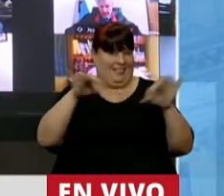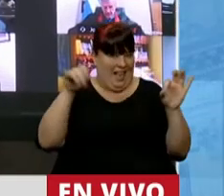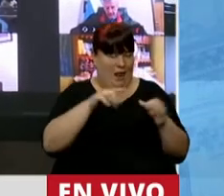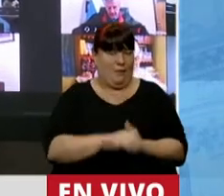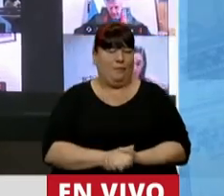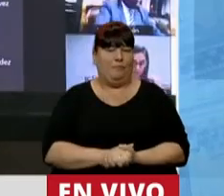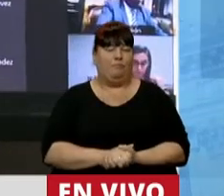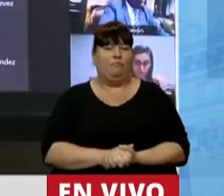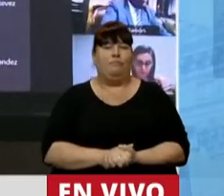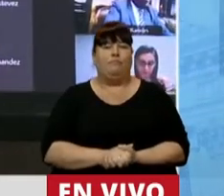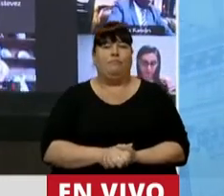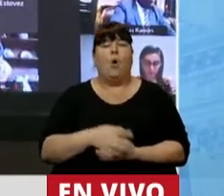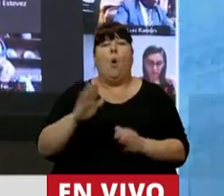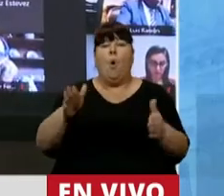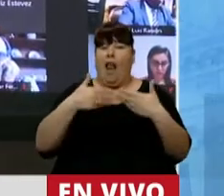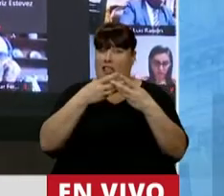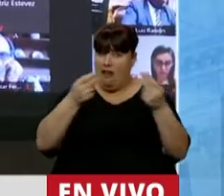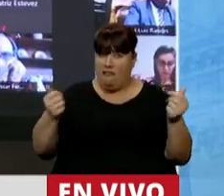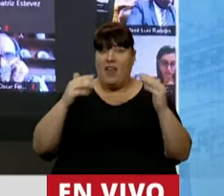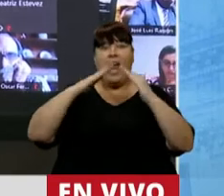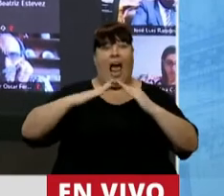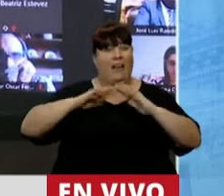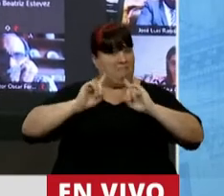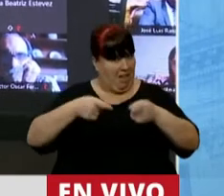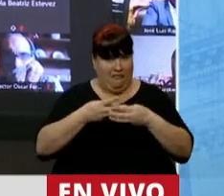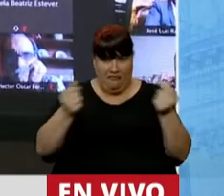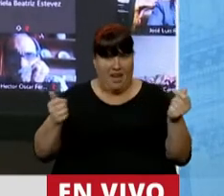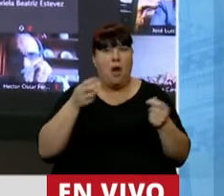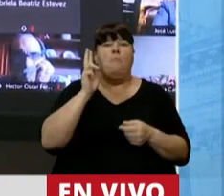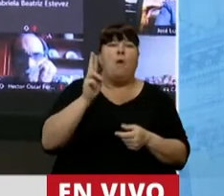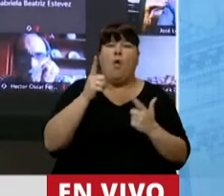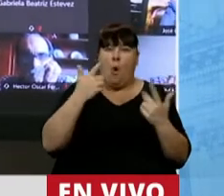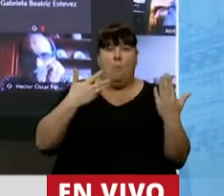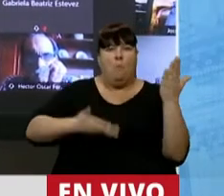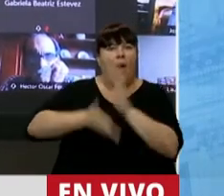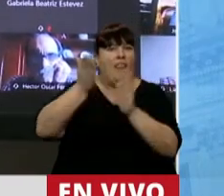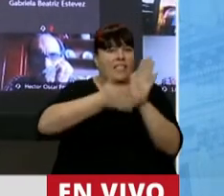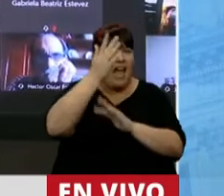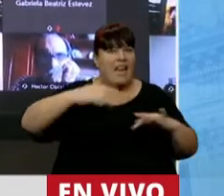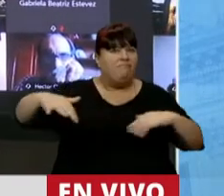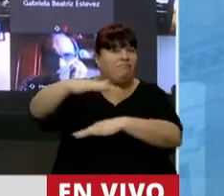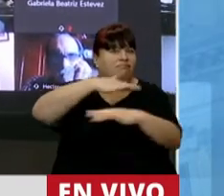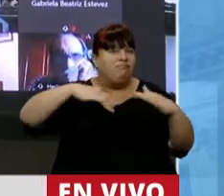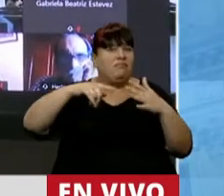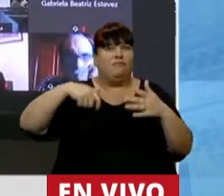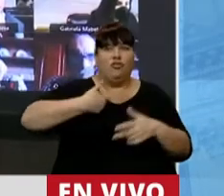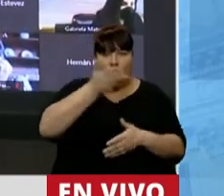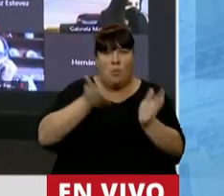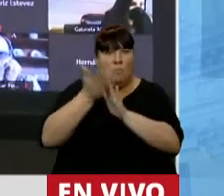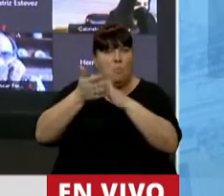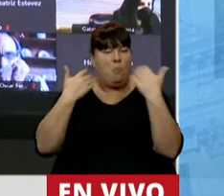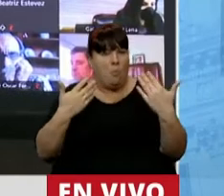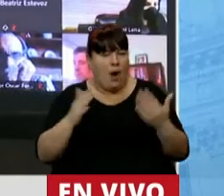Se ha levantado la cuarentena y el aislamiento. No hay restricciones para circular en el seno de la sociedad.